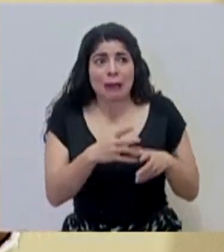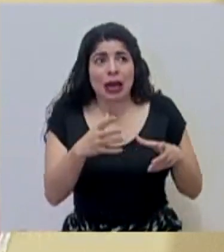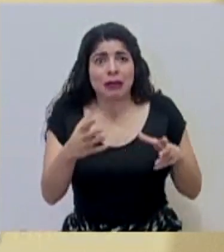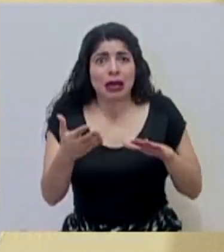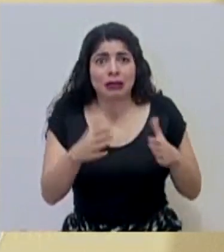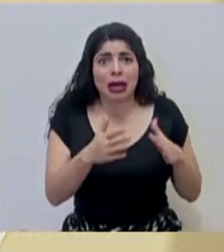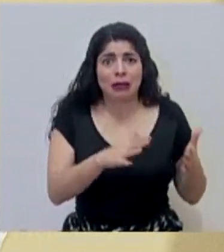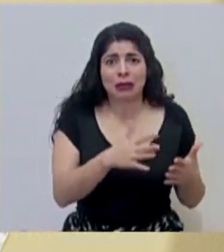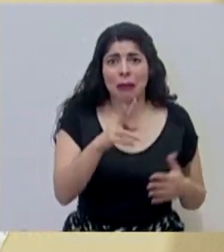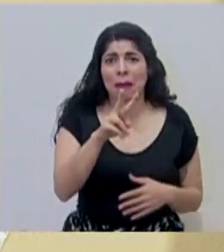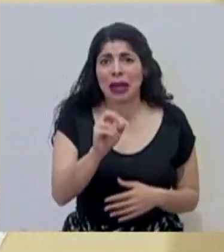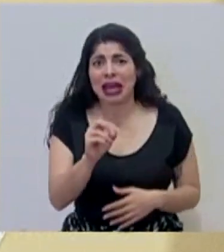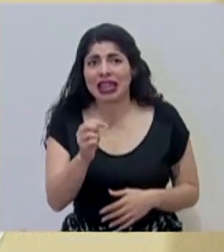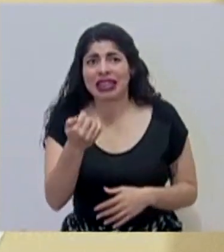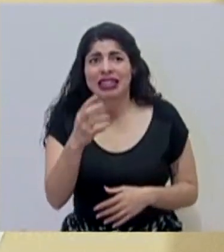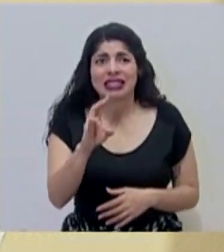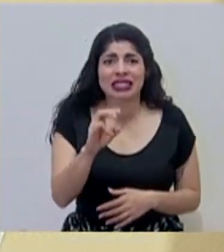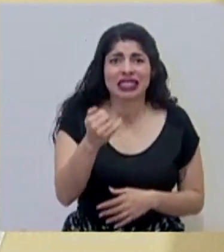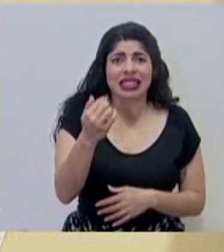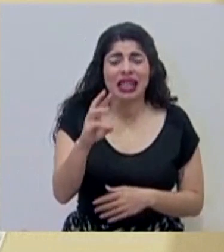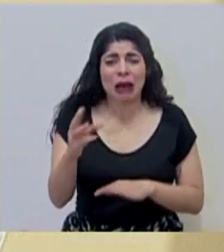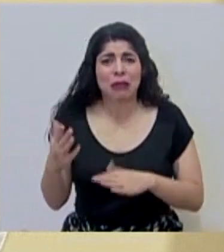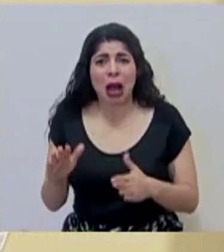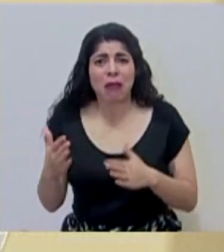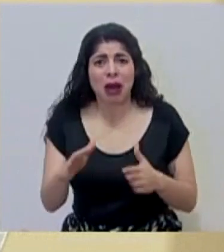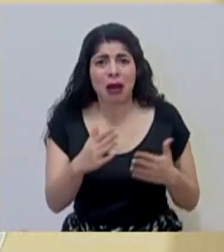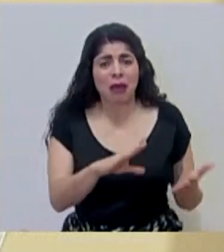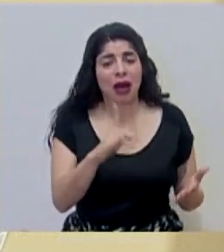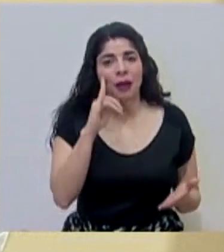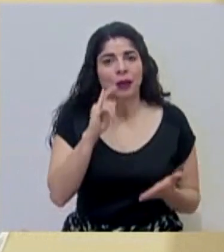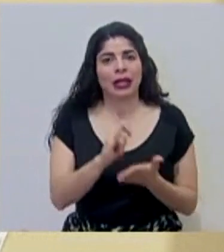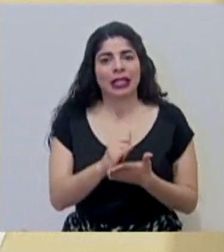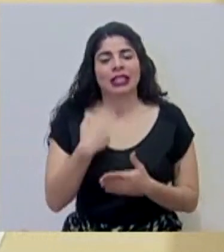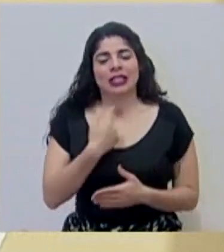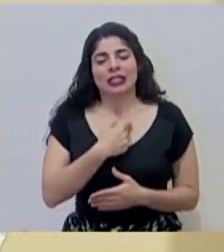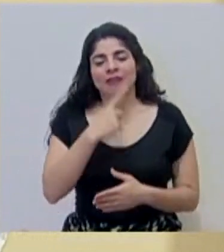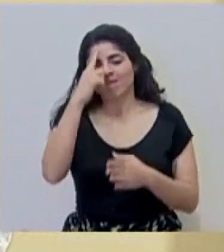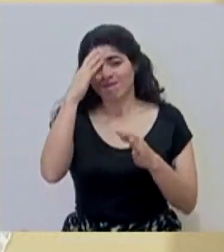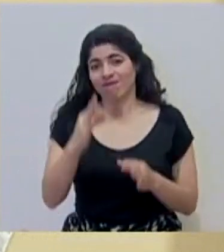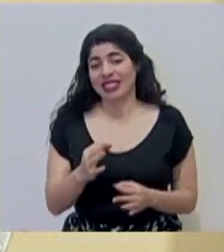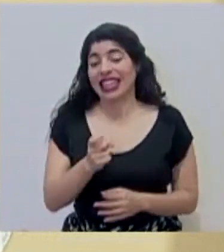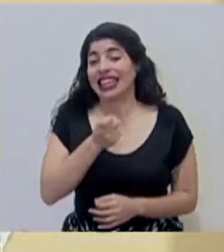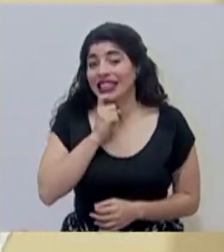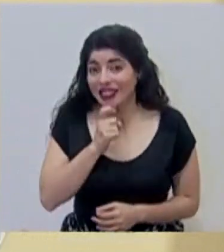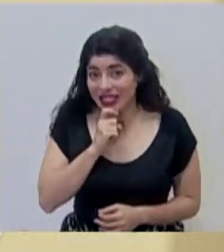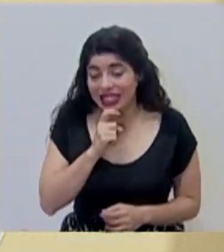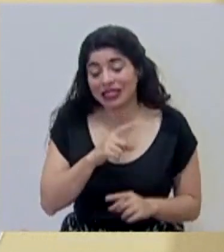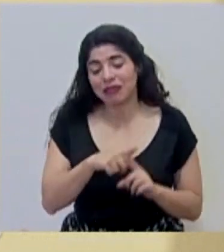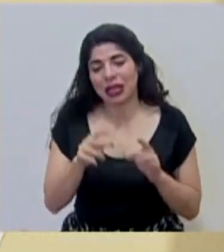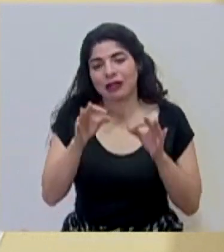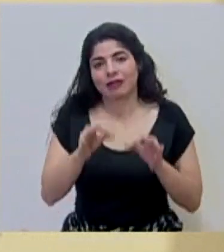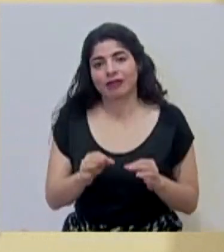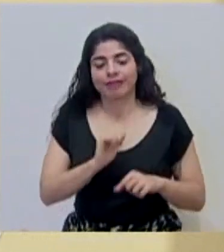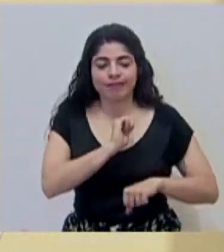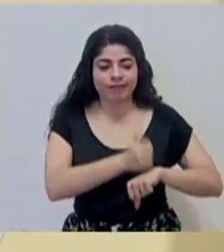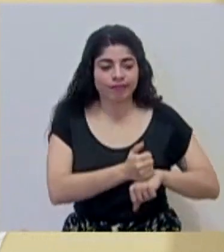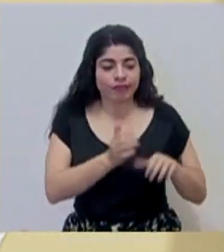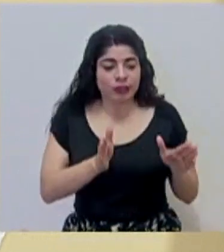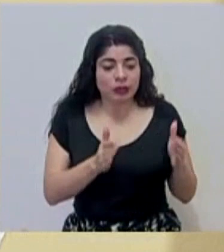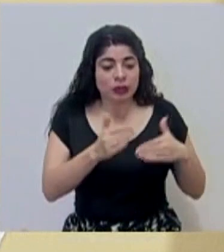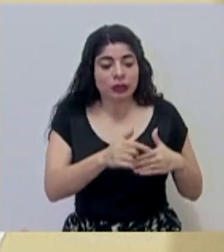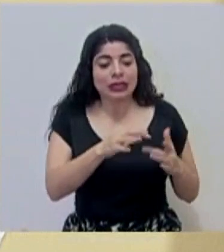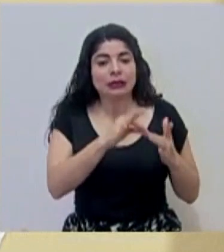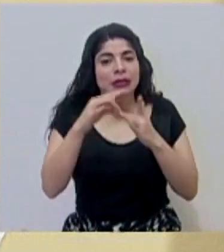20, 17, 16 y por eso hemos tomado la difícil decisión de ubicar contenedores para